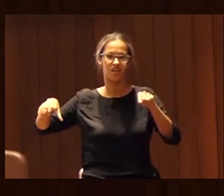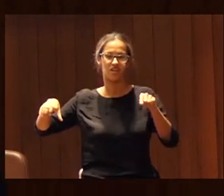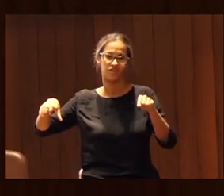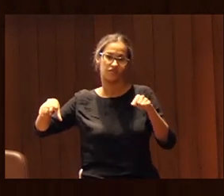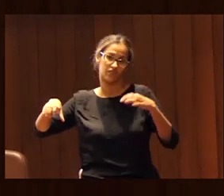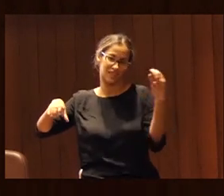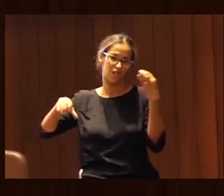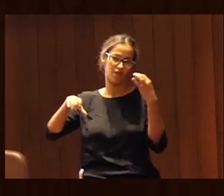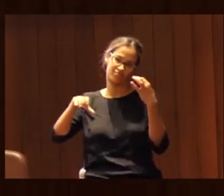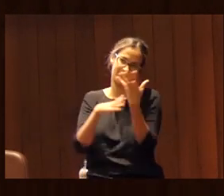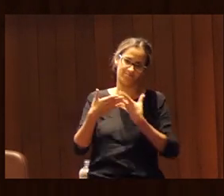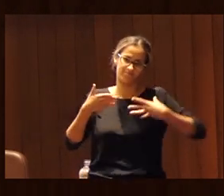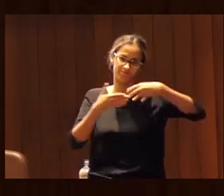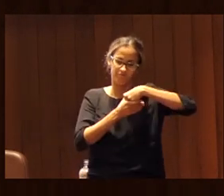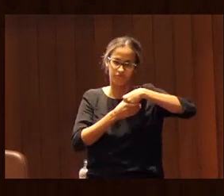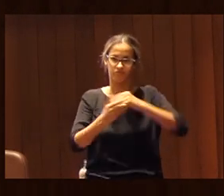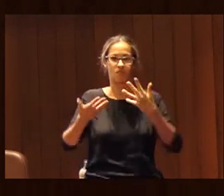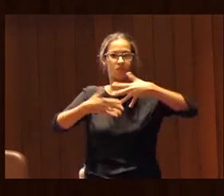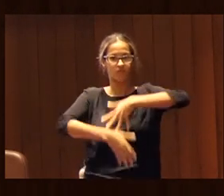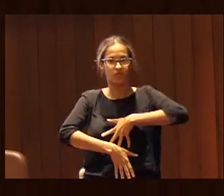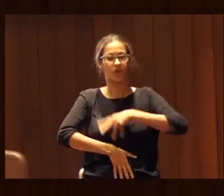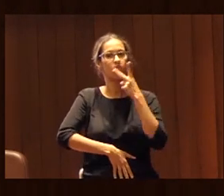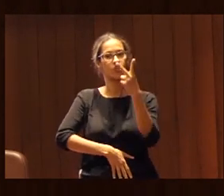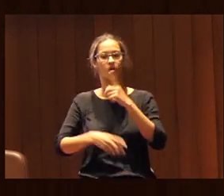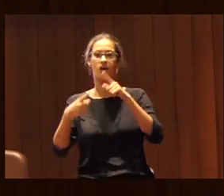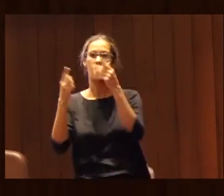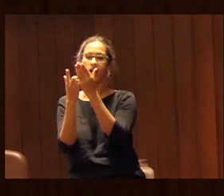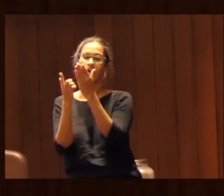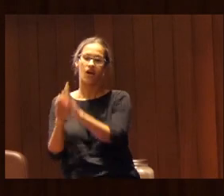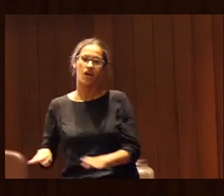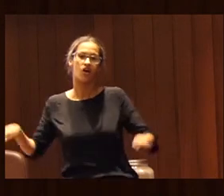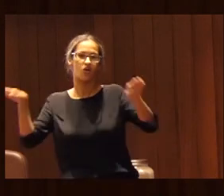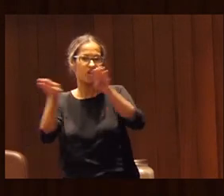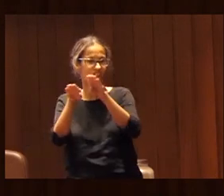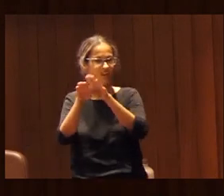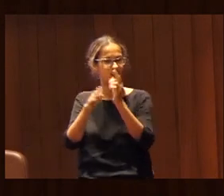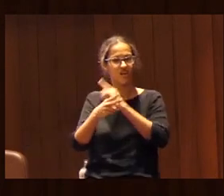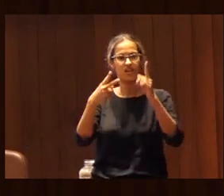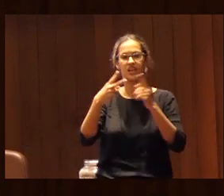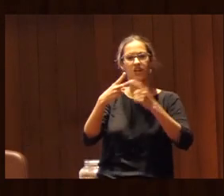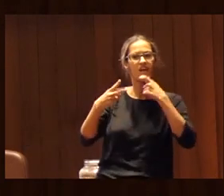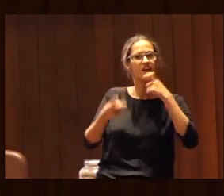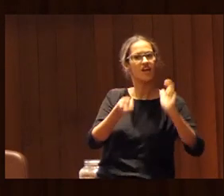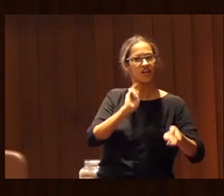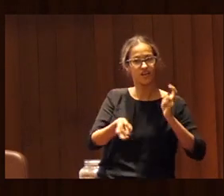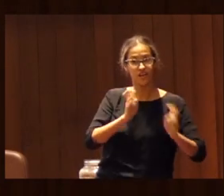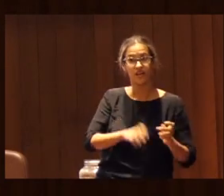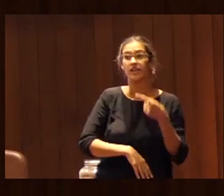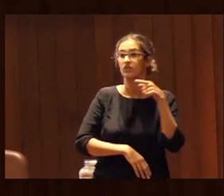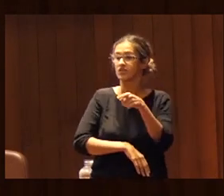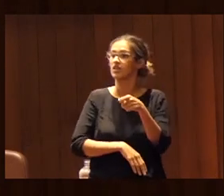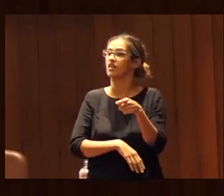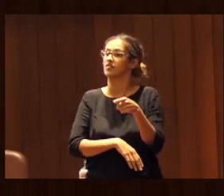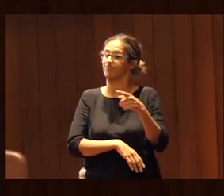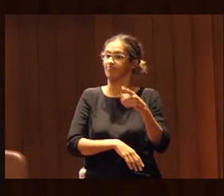integradas estas dos variables tanto la igualdad como euskera ¿qué es lo que han hecho? llegan a acuerdo tienen una buena relación la hacen a través de una